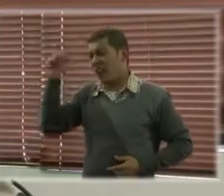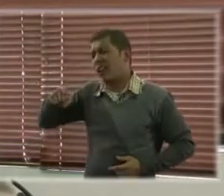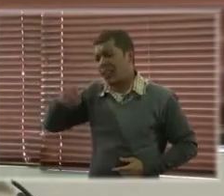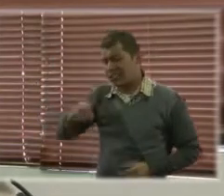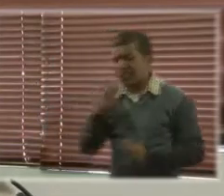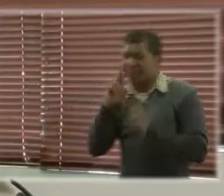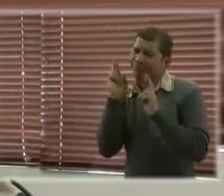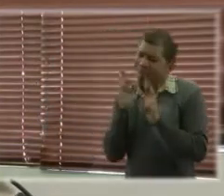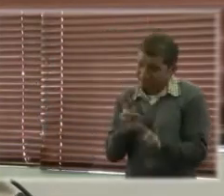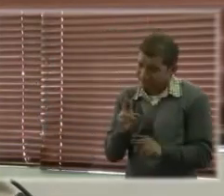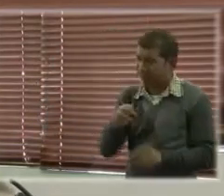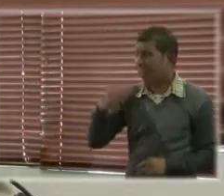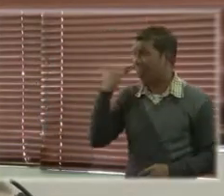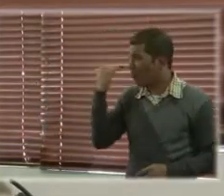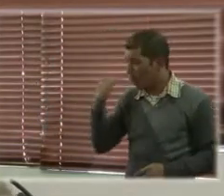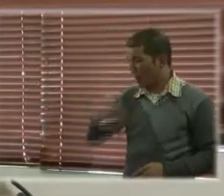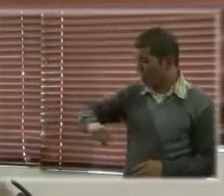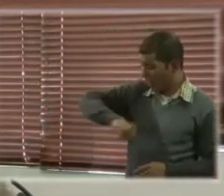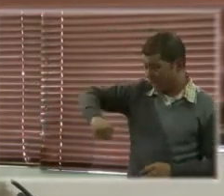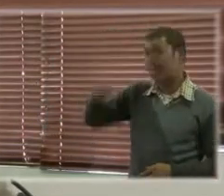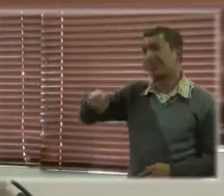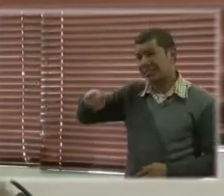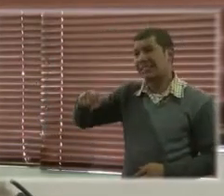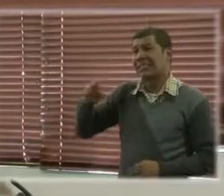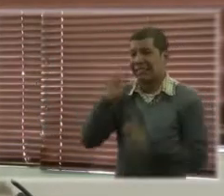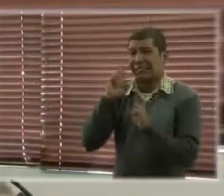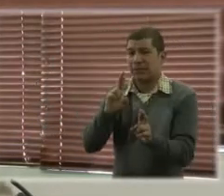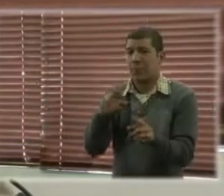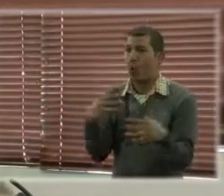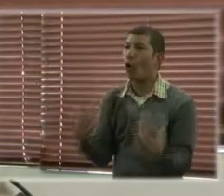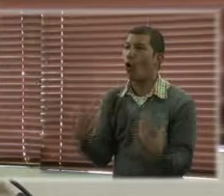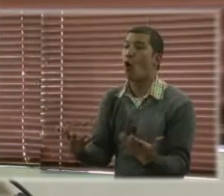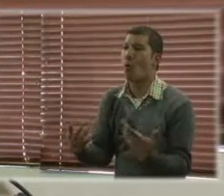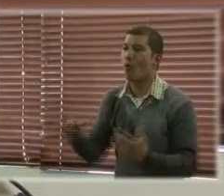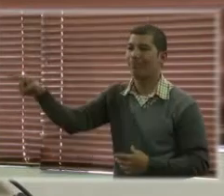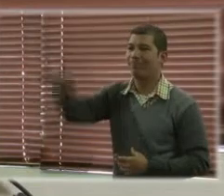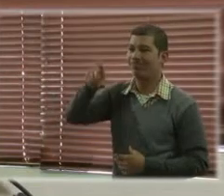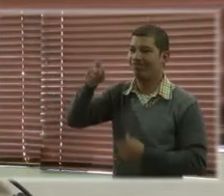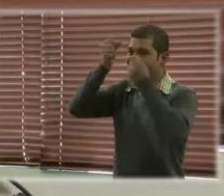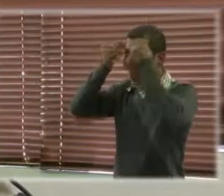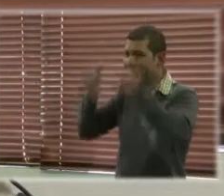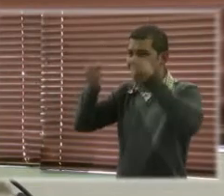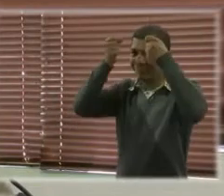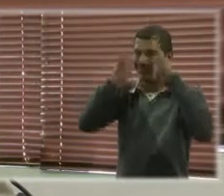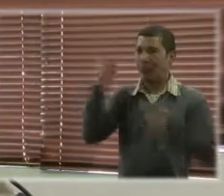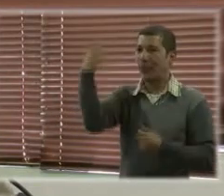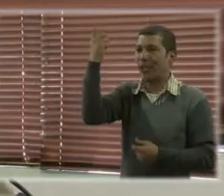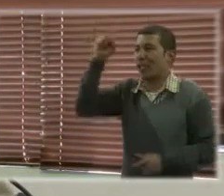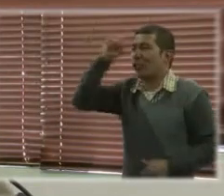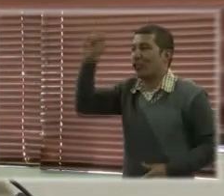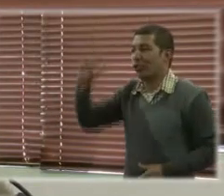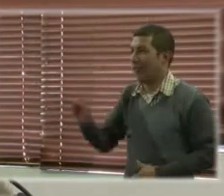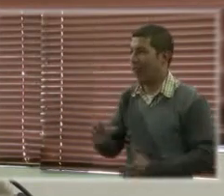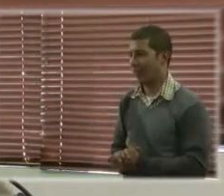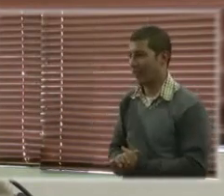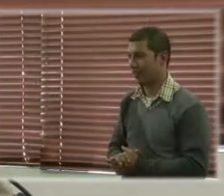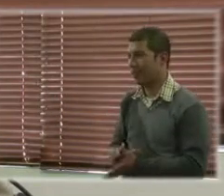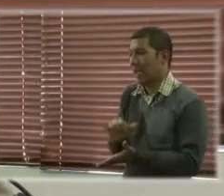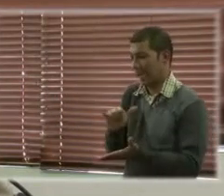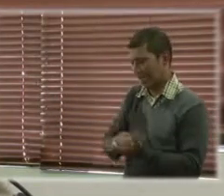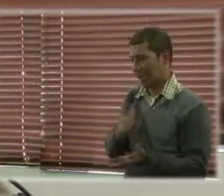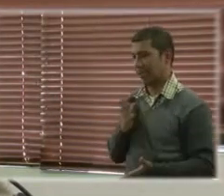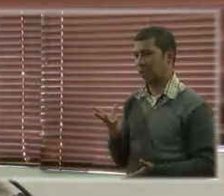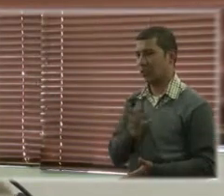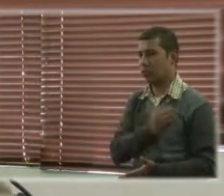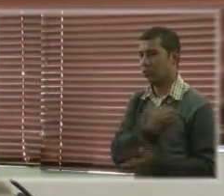ni siquiera saben que hay que hacerlo, entonces hay una serie de temas ahí que nosotros queremos trabajar